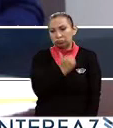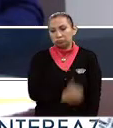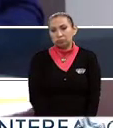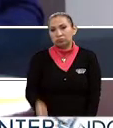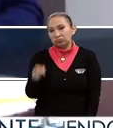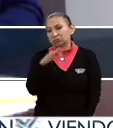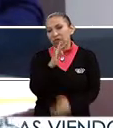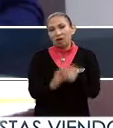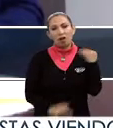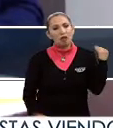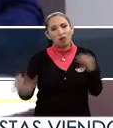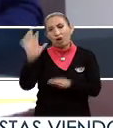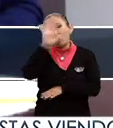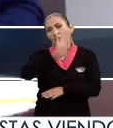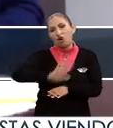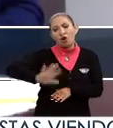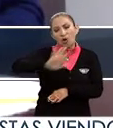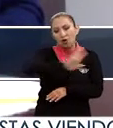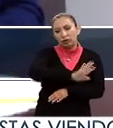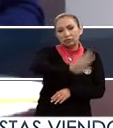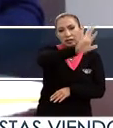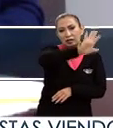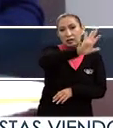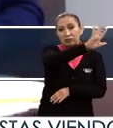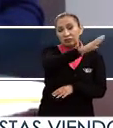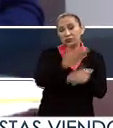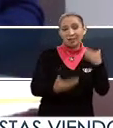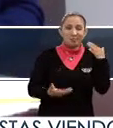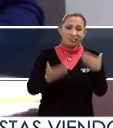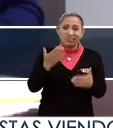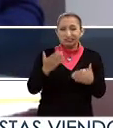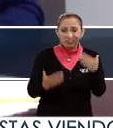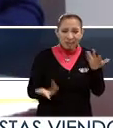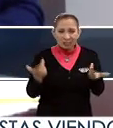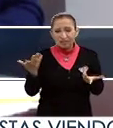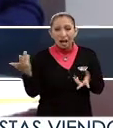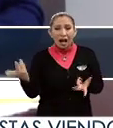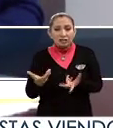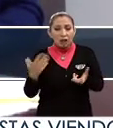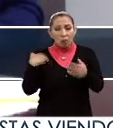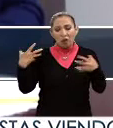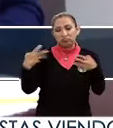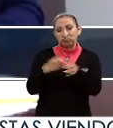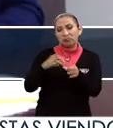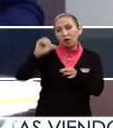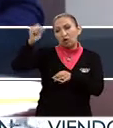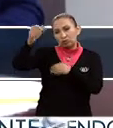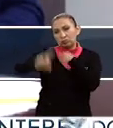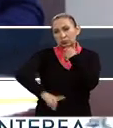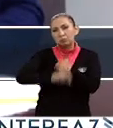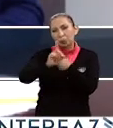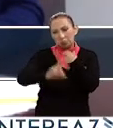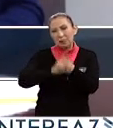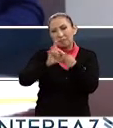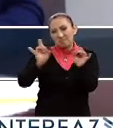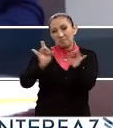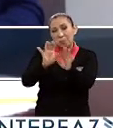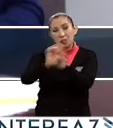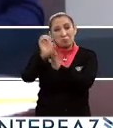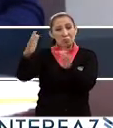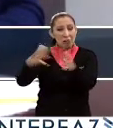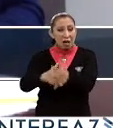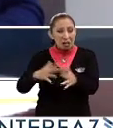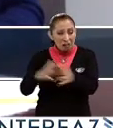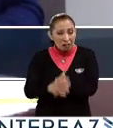lastres en todos los continentes y que muchas veces ocasionado o mezclado con otros sucesos como las